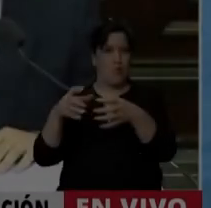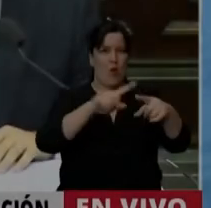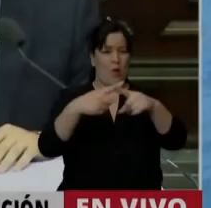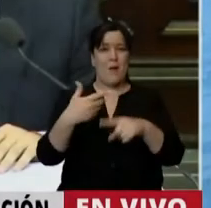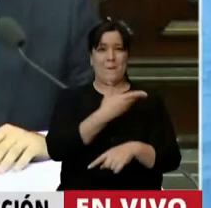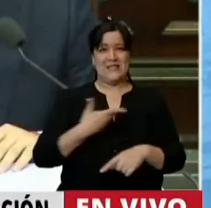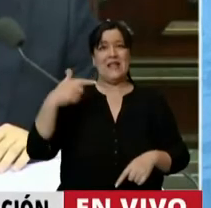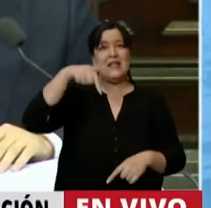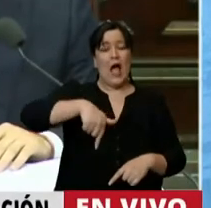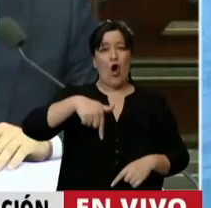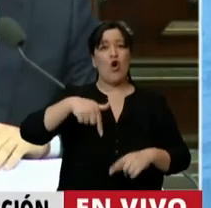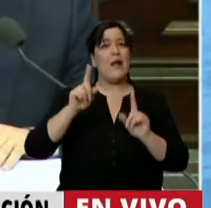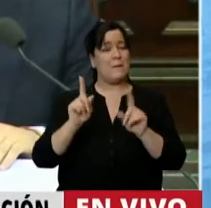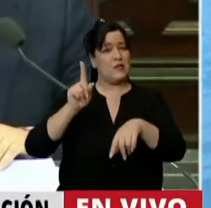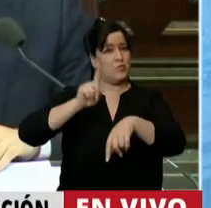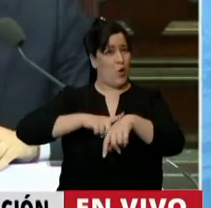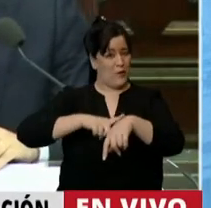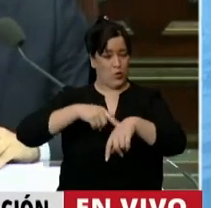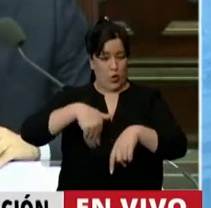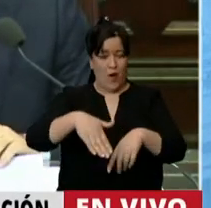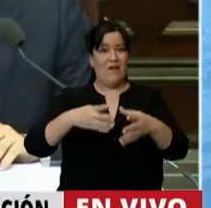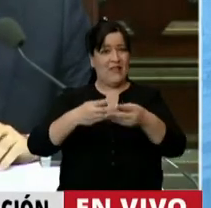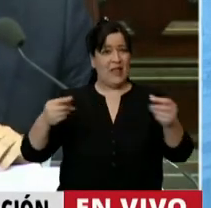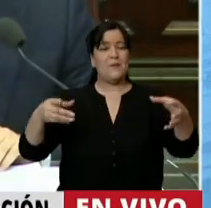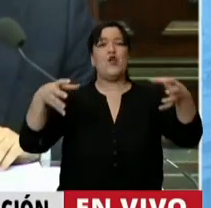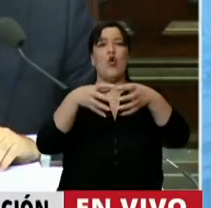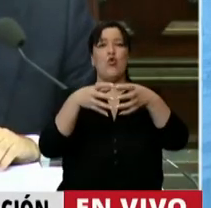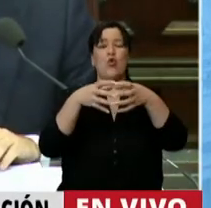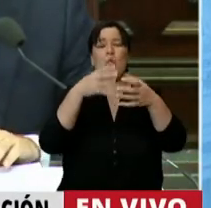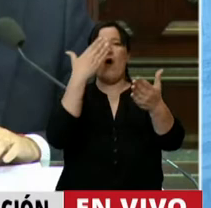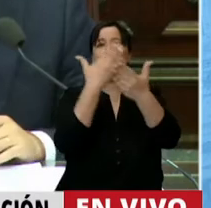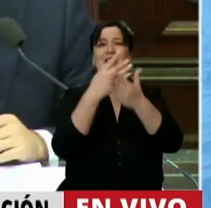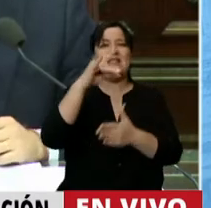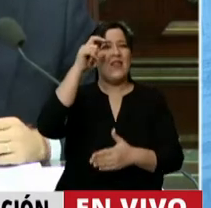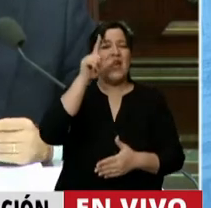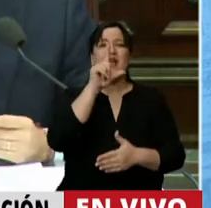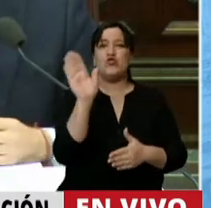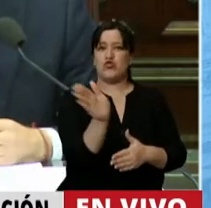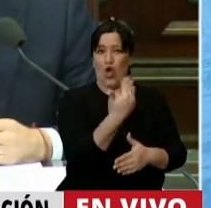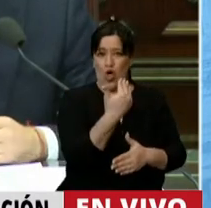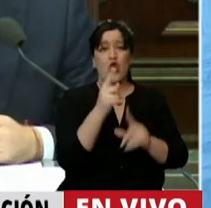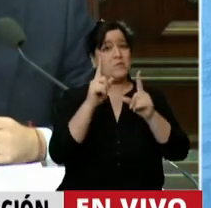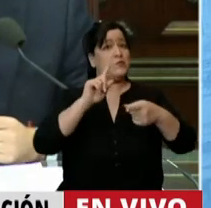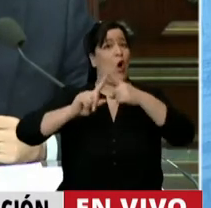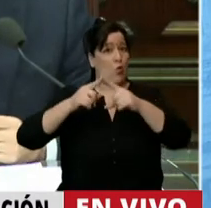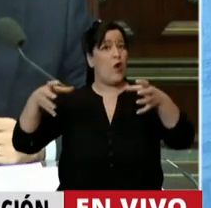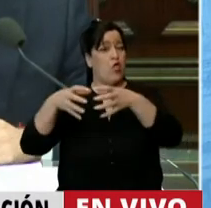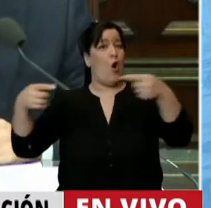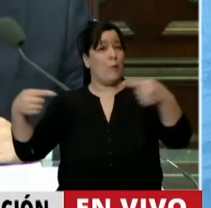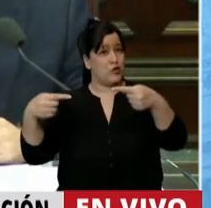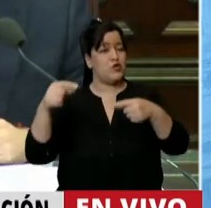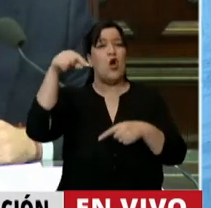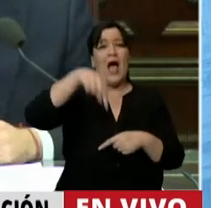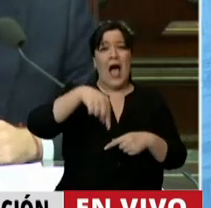Tiene la palabra dentro de los minutos de cierre del Frente de Todos, digamos como parte del acuerdo con la oposición, el diputado